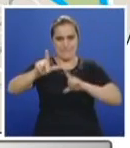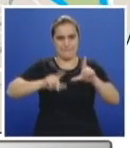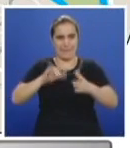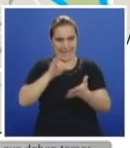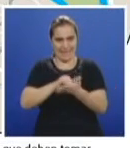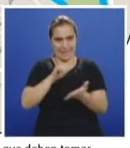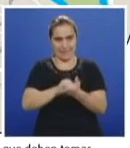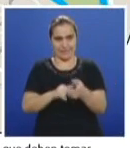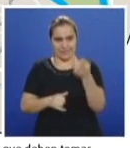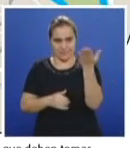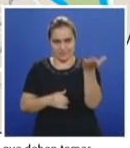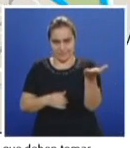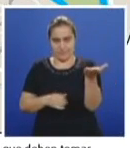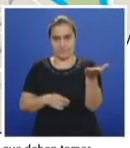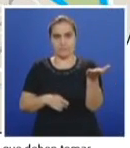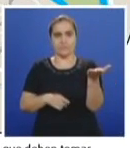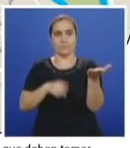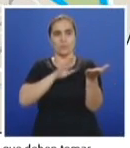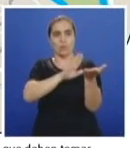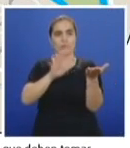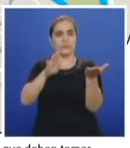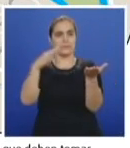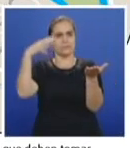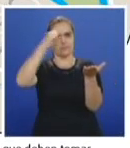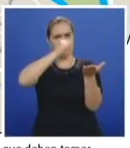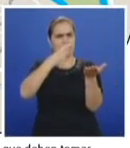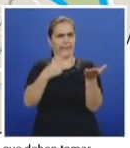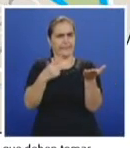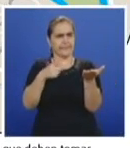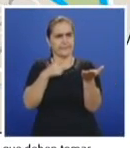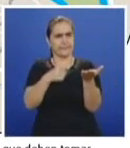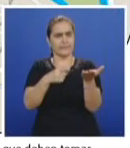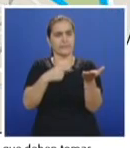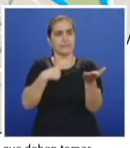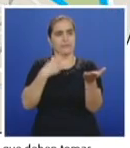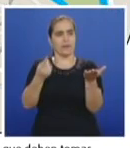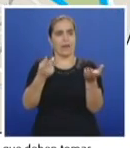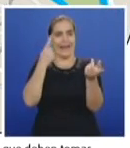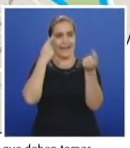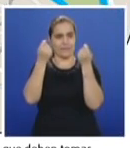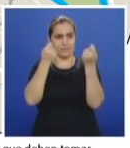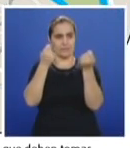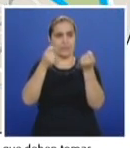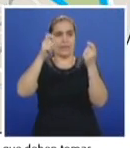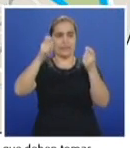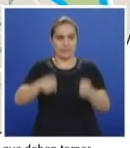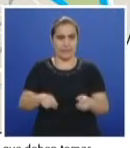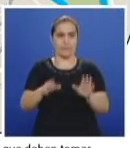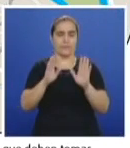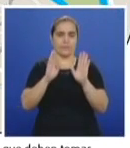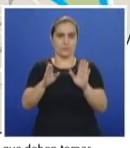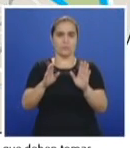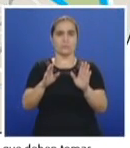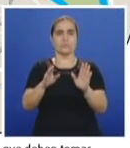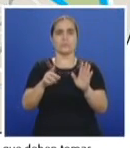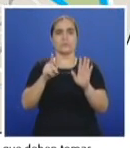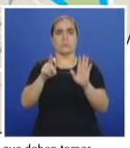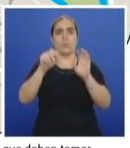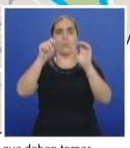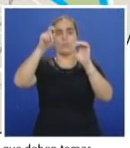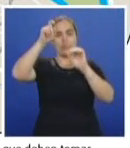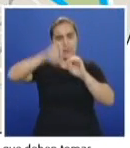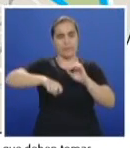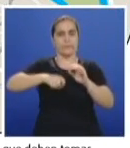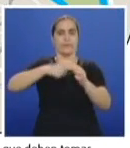zona de la capital valleca, buscar en el mapa, para que ustedes tengan en cuenta las estrategias o las medidas que se tomarán en aras de mejorar